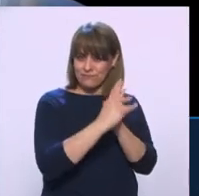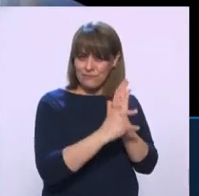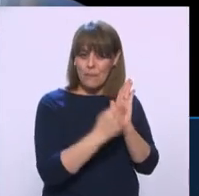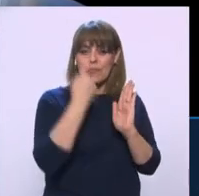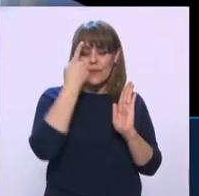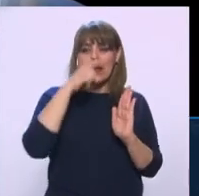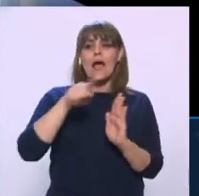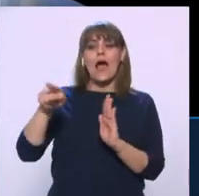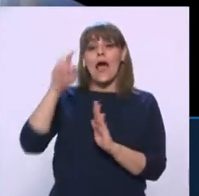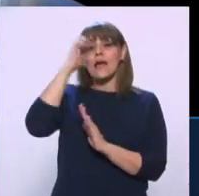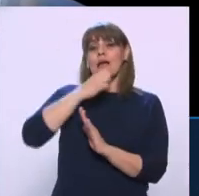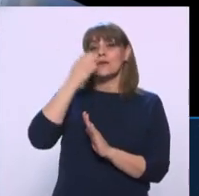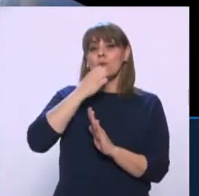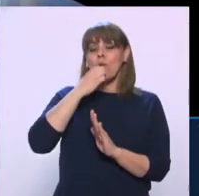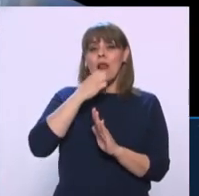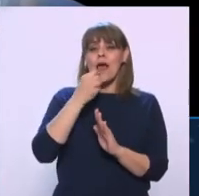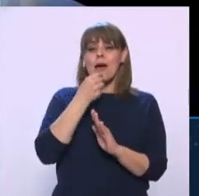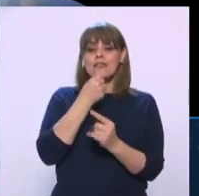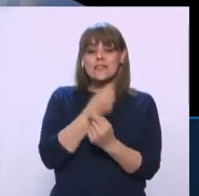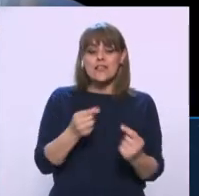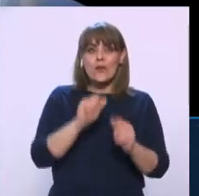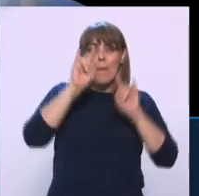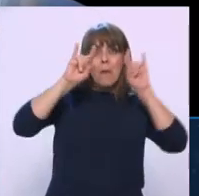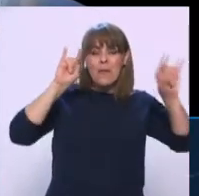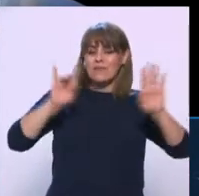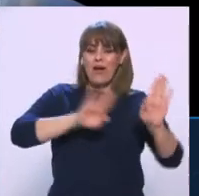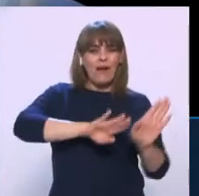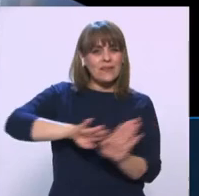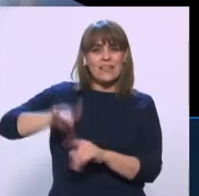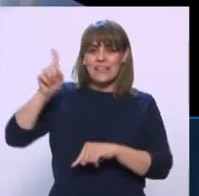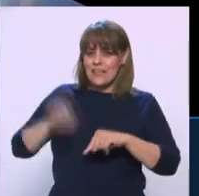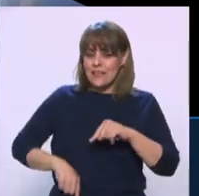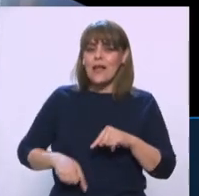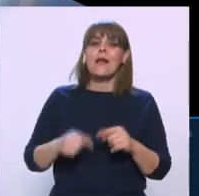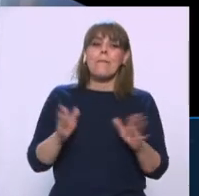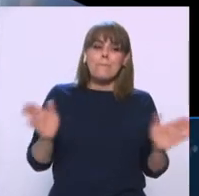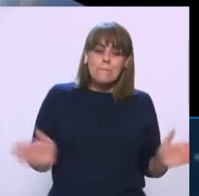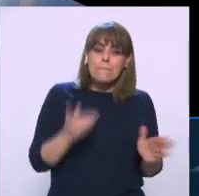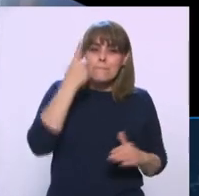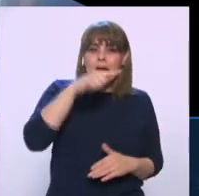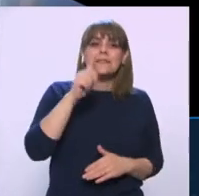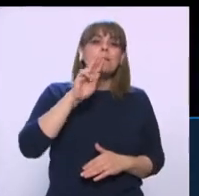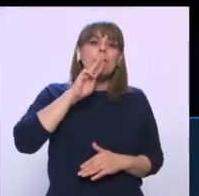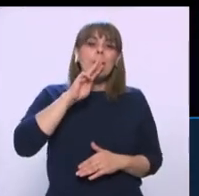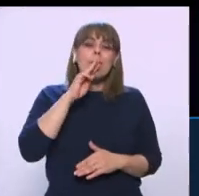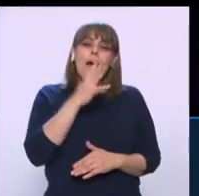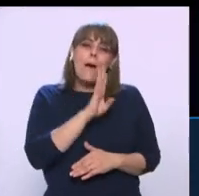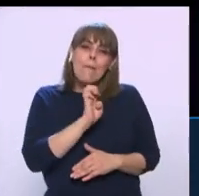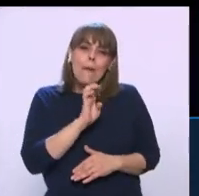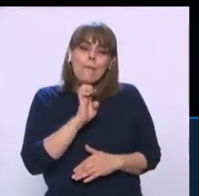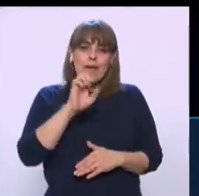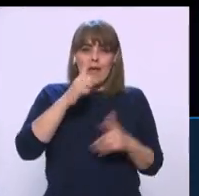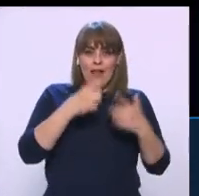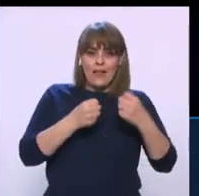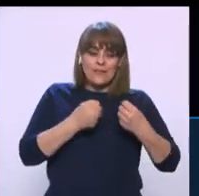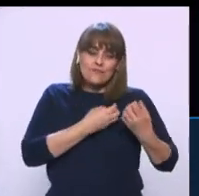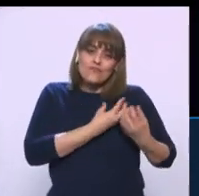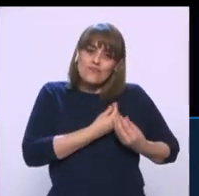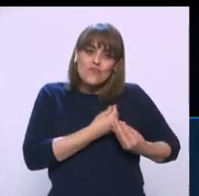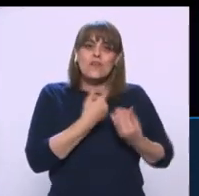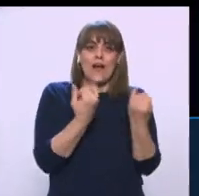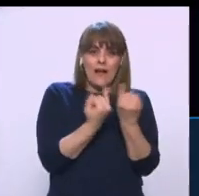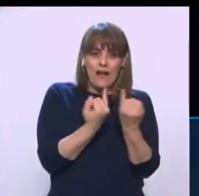ponga publicidad de comida chatarra a los niños, con que se promocione la lactancia materna exclusiva y se apoye. Entonces, yo creo que sí estamos